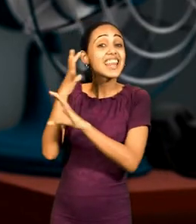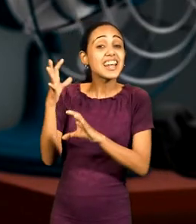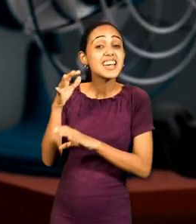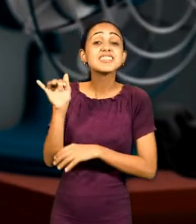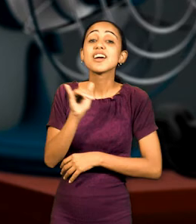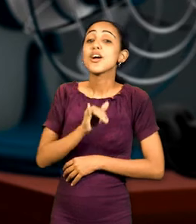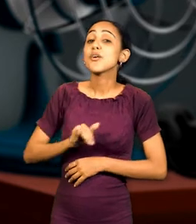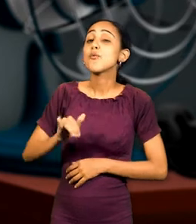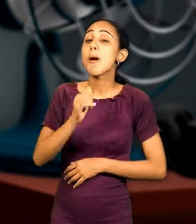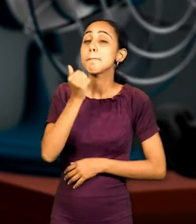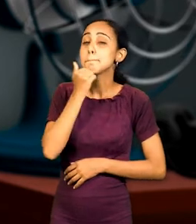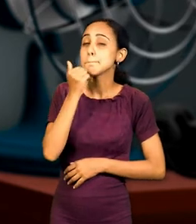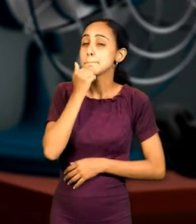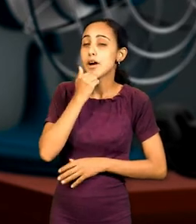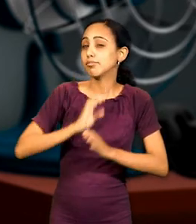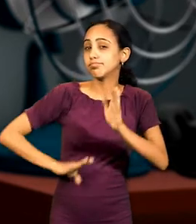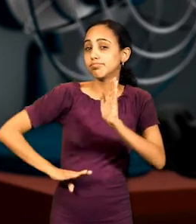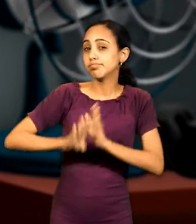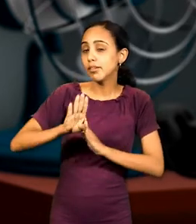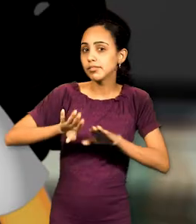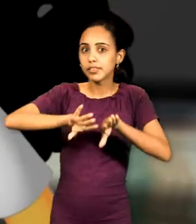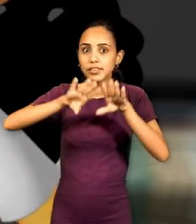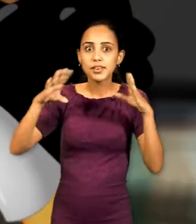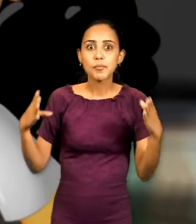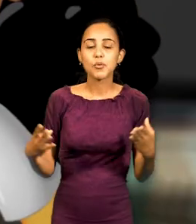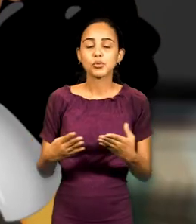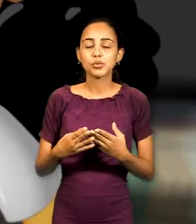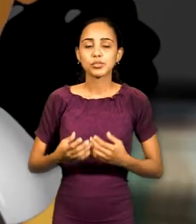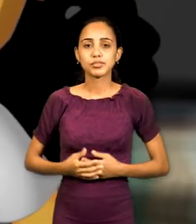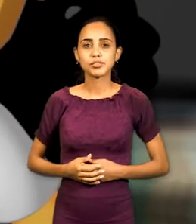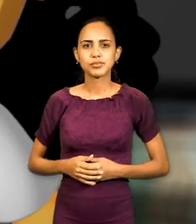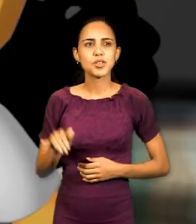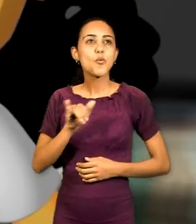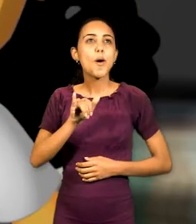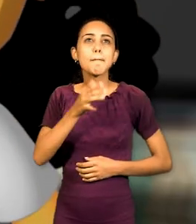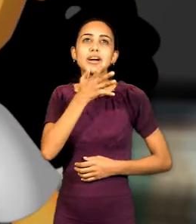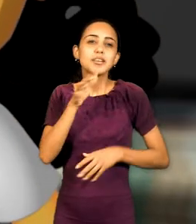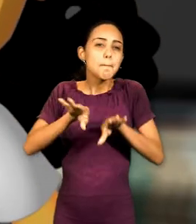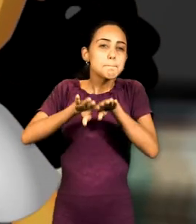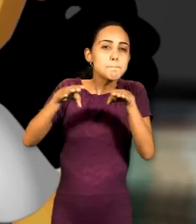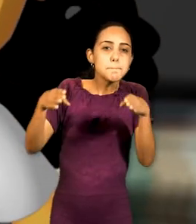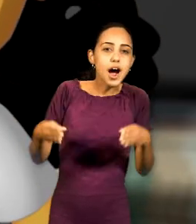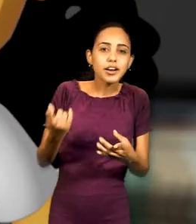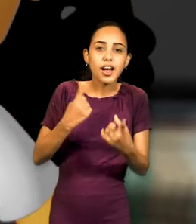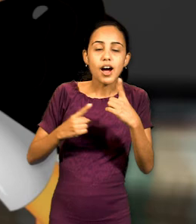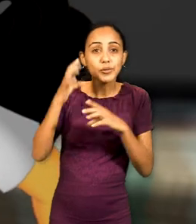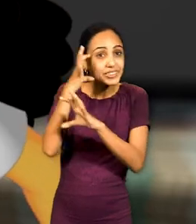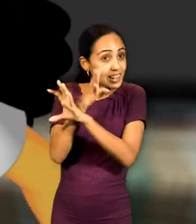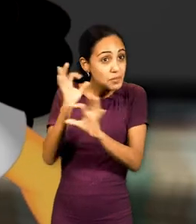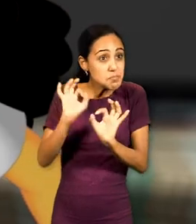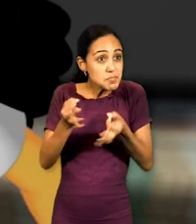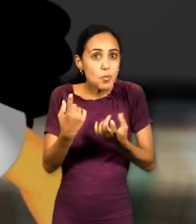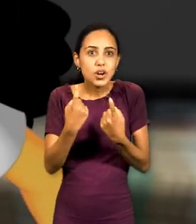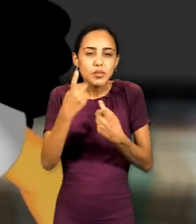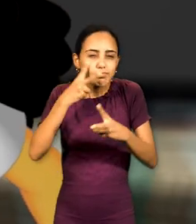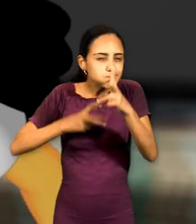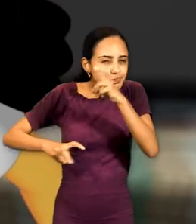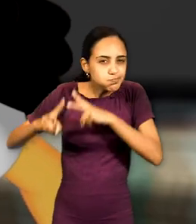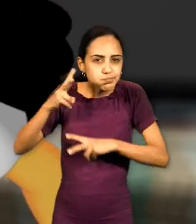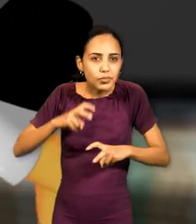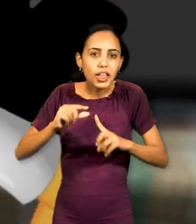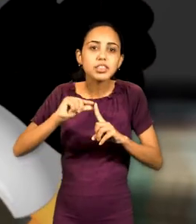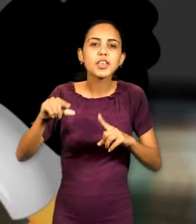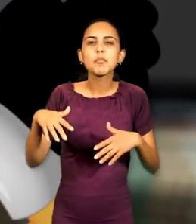inteligencia artificial más avanzada de toda la Tierra. ¡Ah! Una máquina inteligente. Justo lo que necesito para